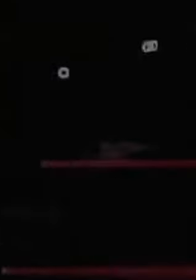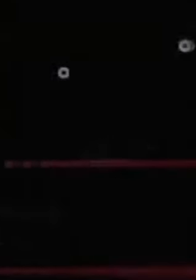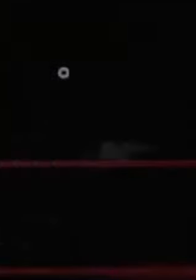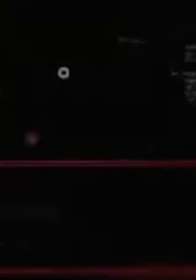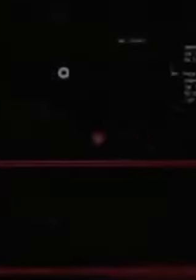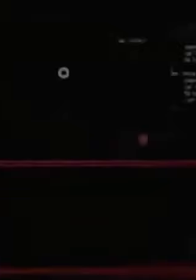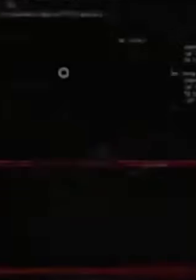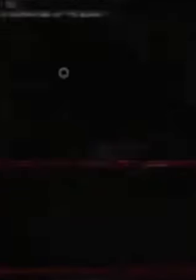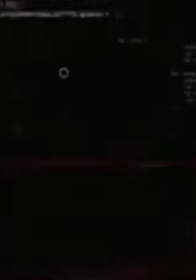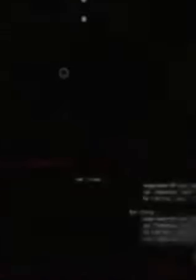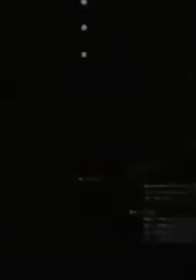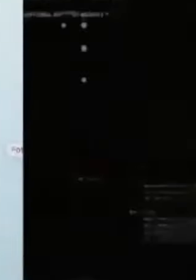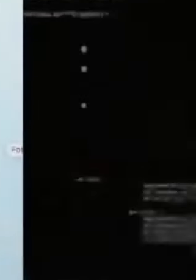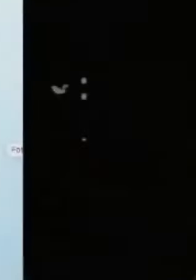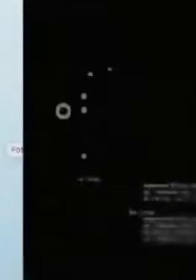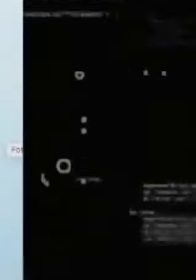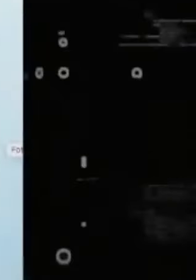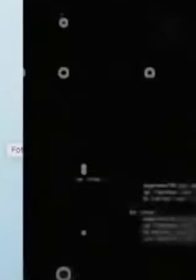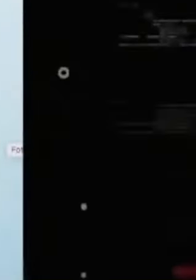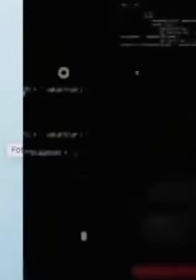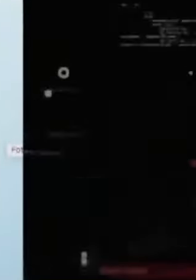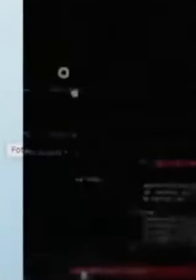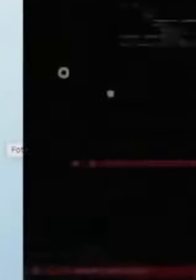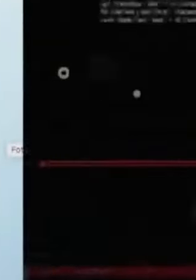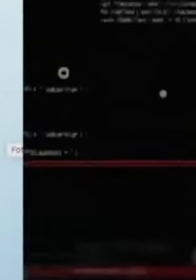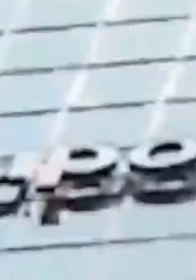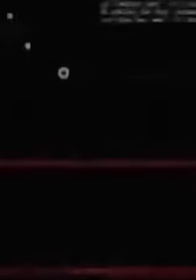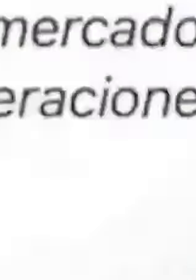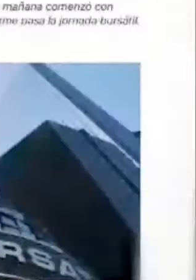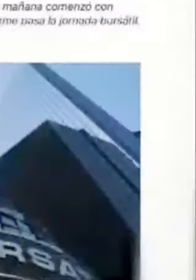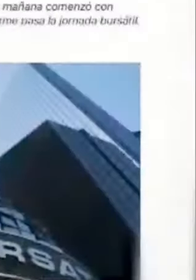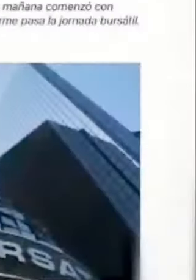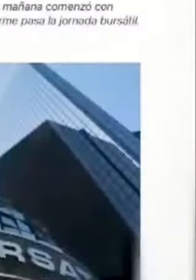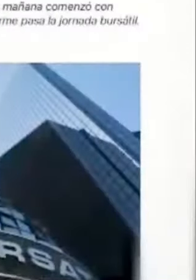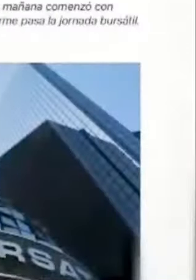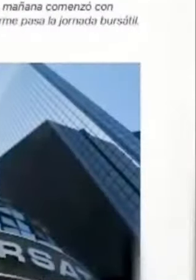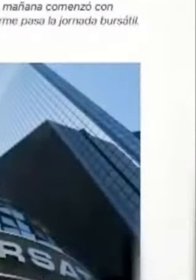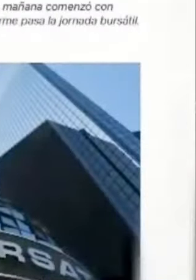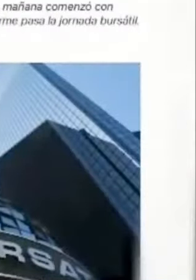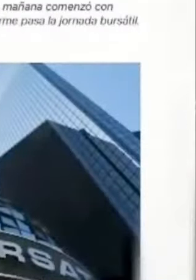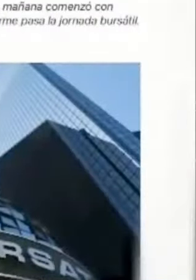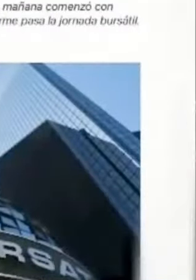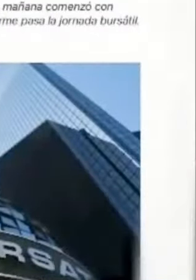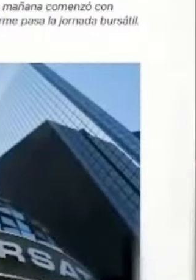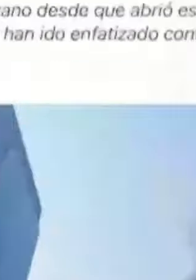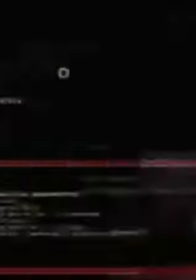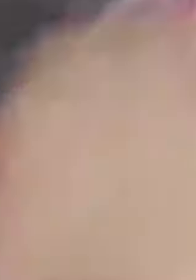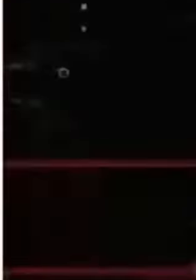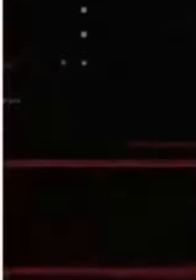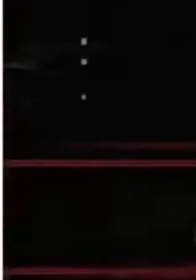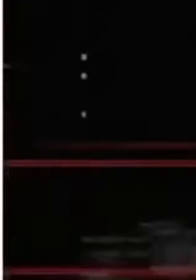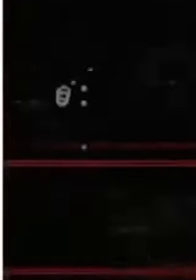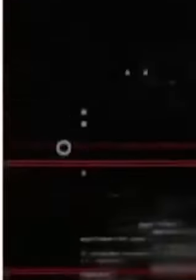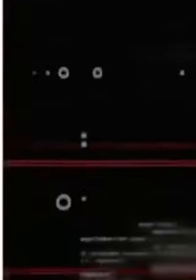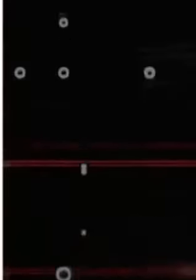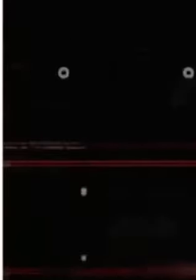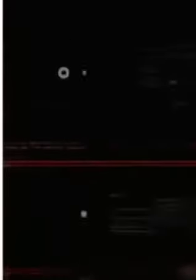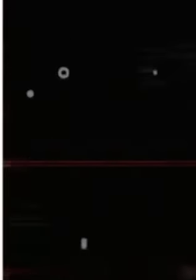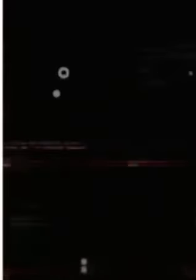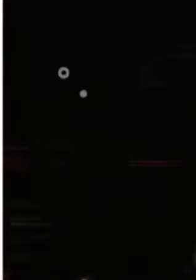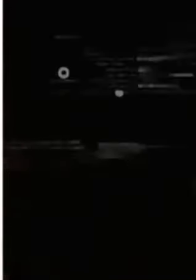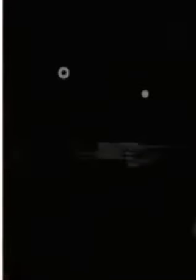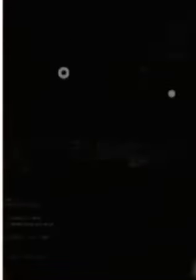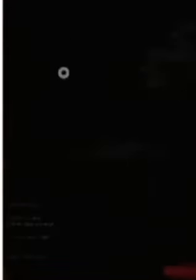valores, con una baja del 6%, como otra prueba de la falsa crisis económica, a pesar de que en días siguientes